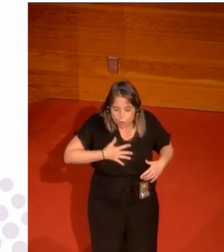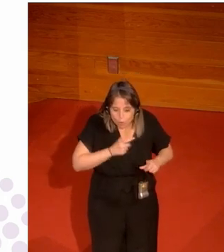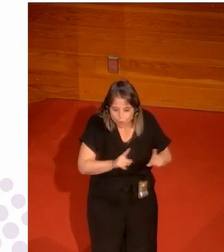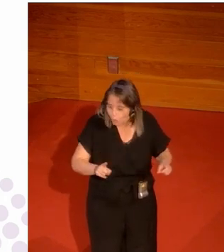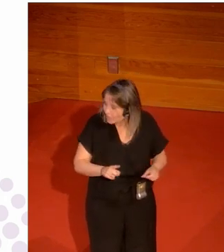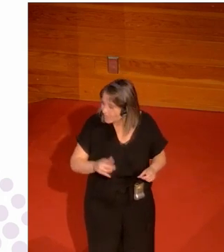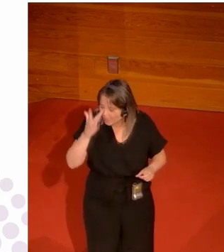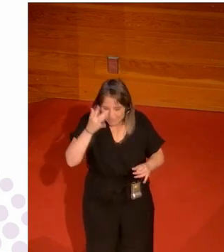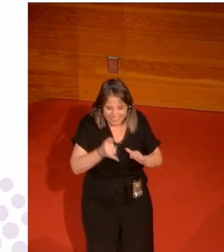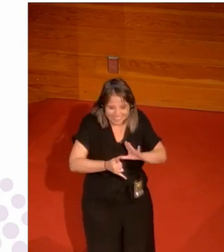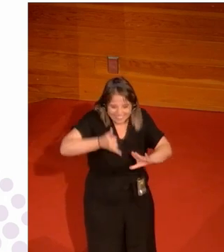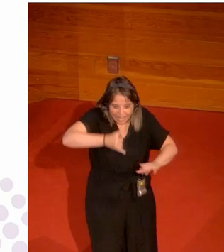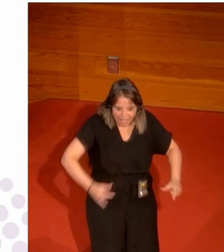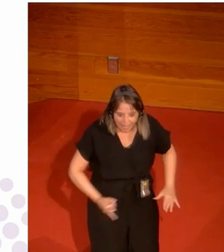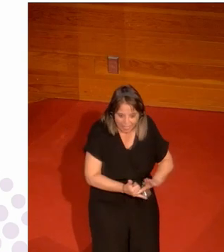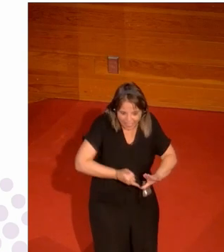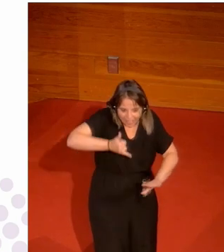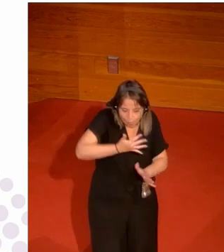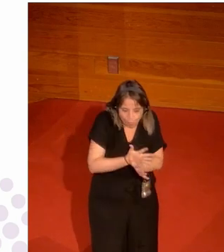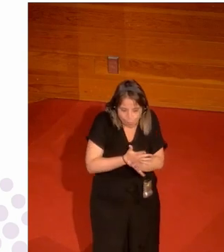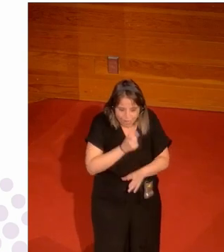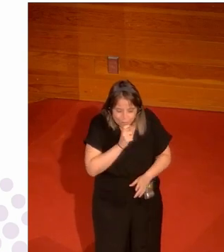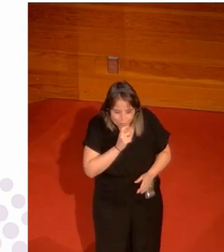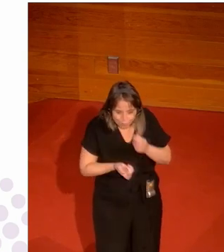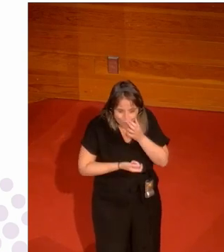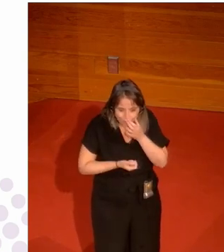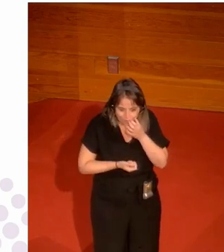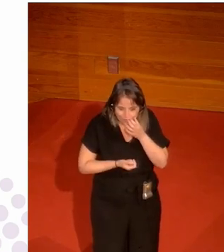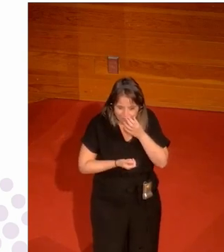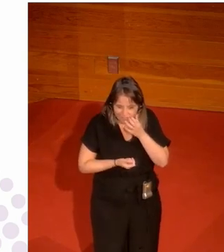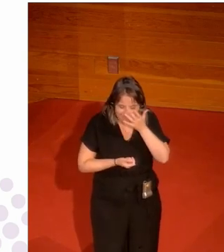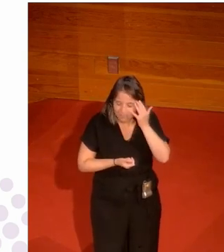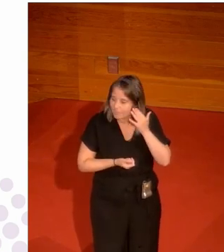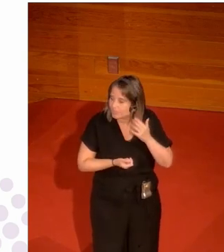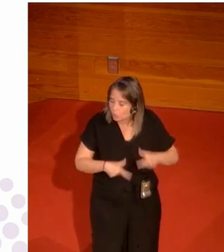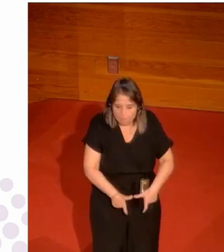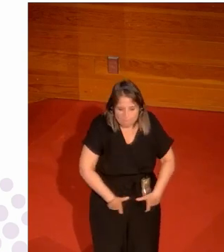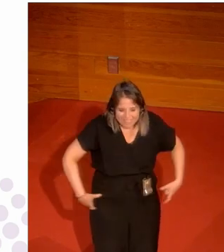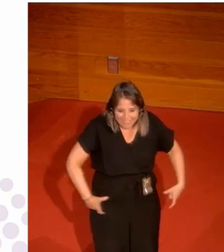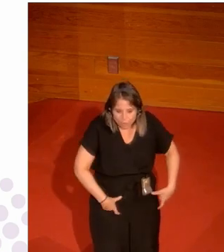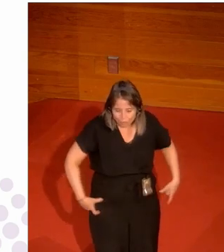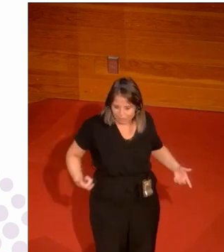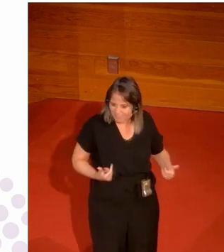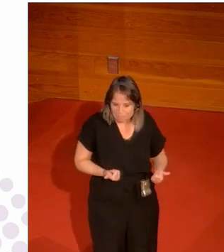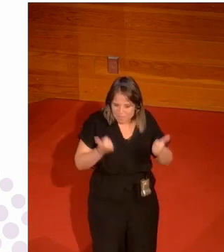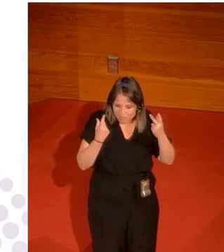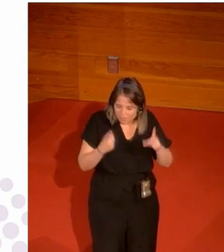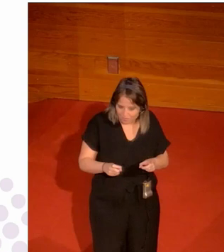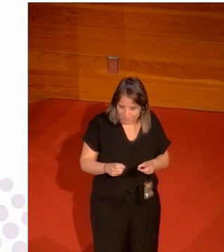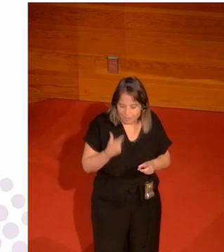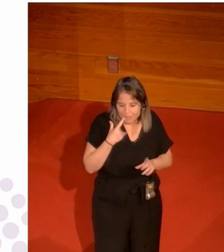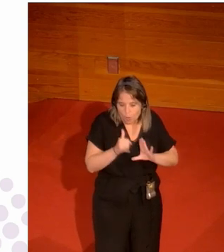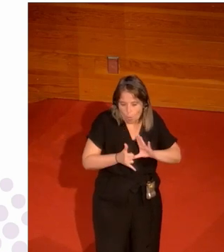porque tú imagínate con esos tanguillas es que debe ser muy incómodo estar jugando y un parcaloncillos y tampoco hace falta mucho más pero que no